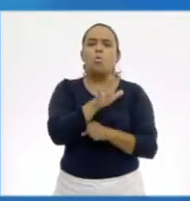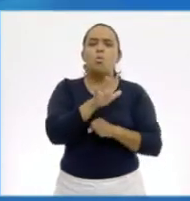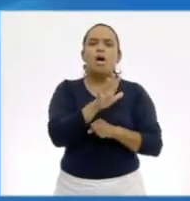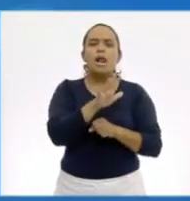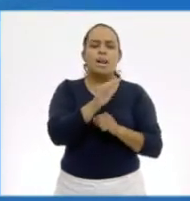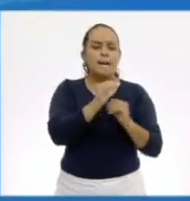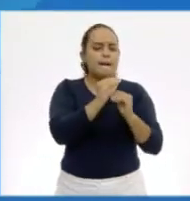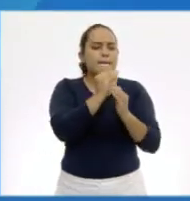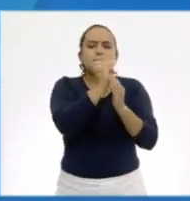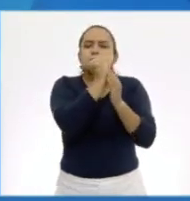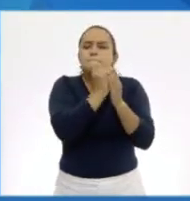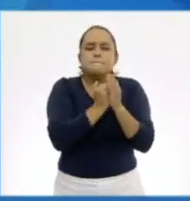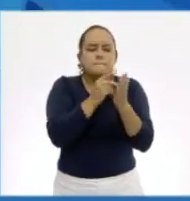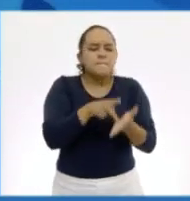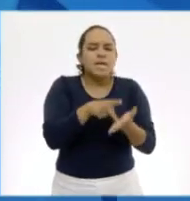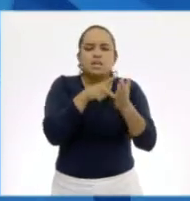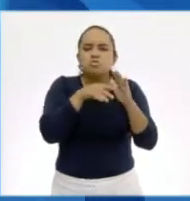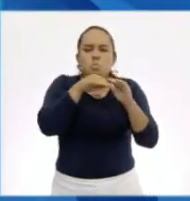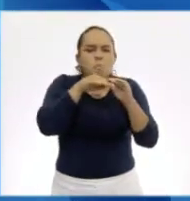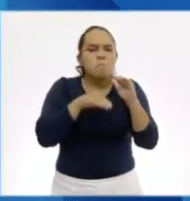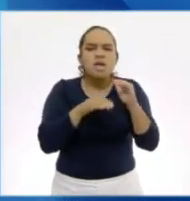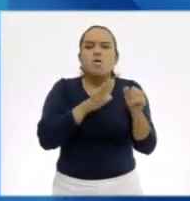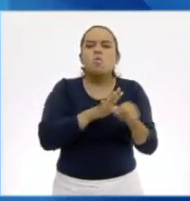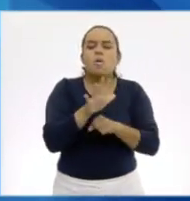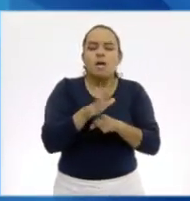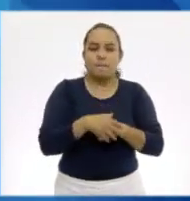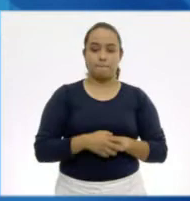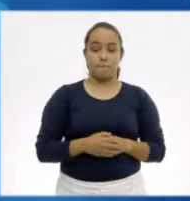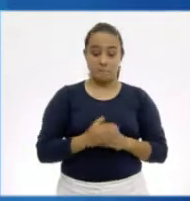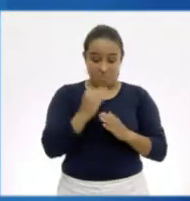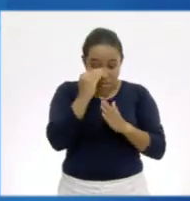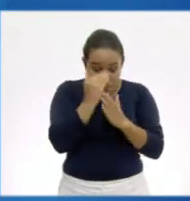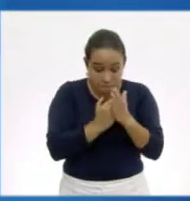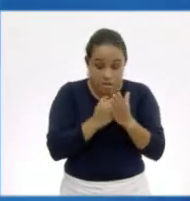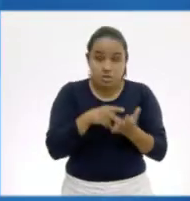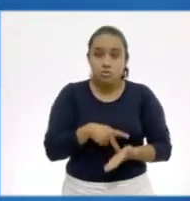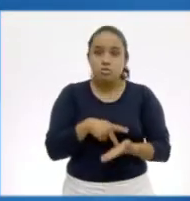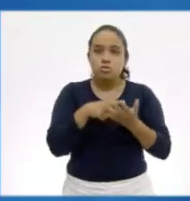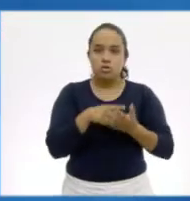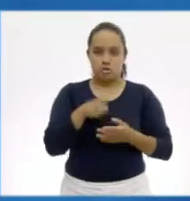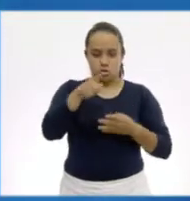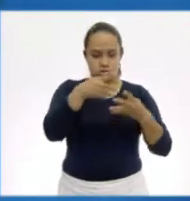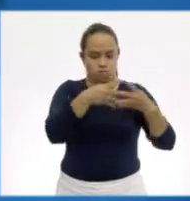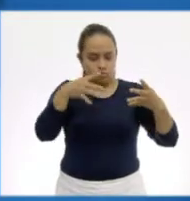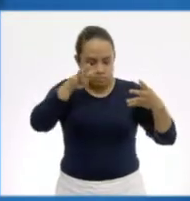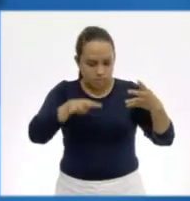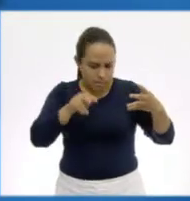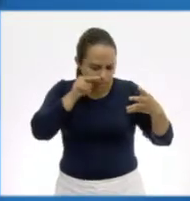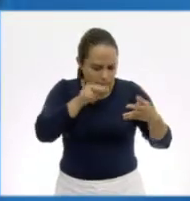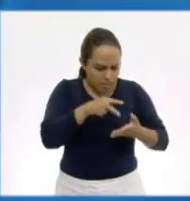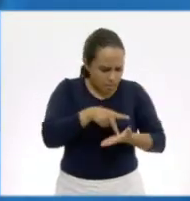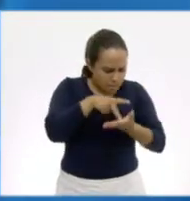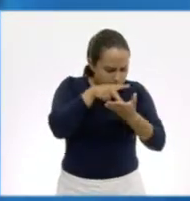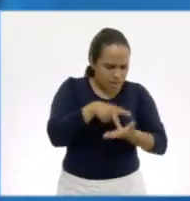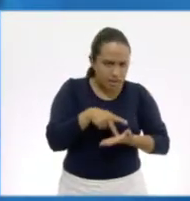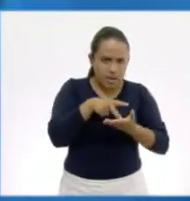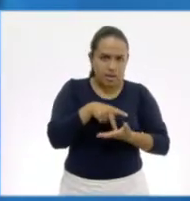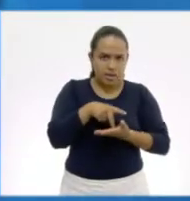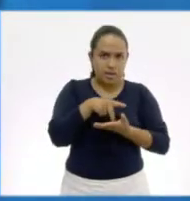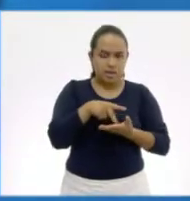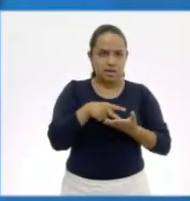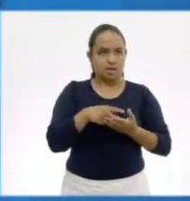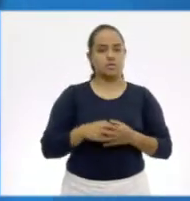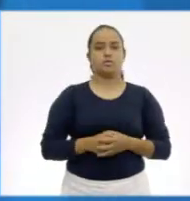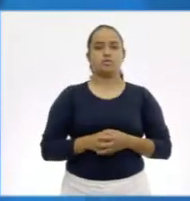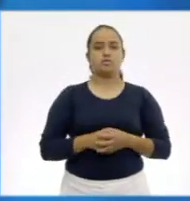La ballena. Peso. El de menor peso. Ubica tu tabla en pesos, es decir, en los